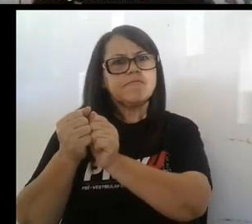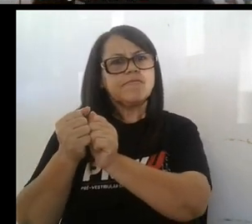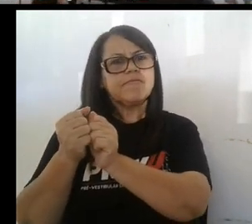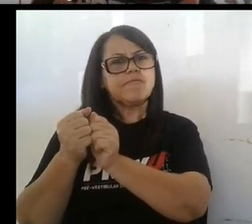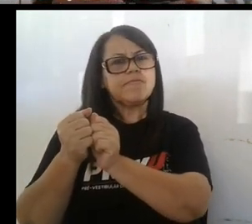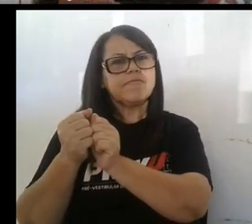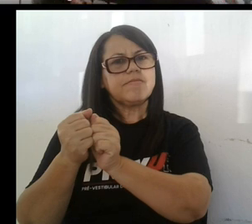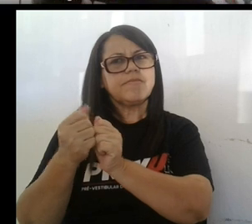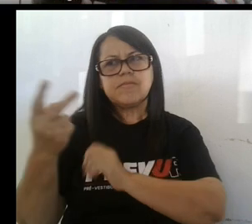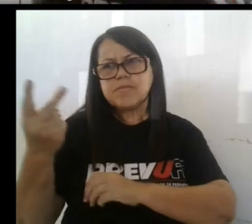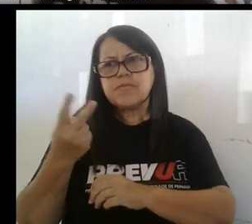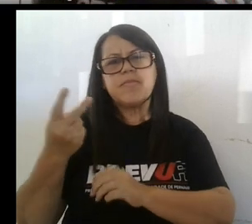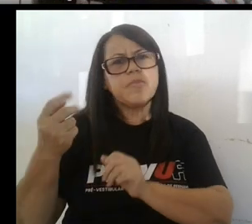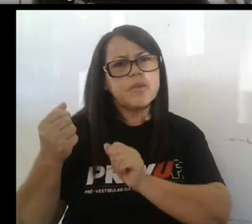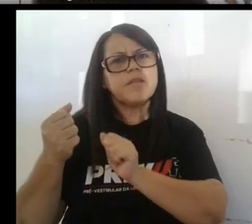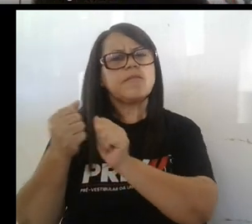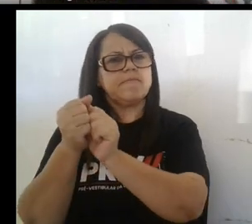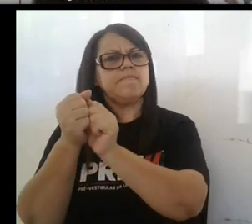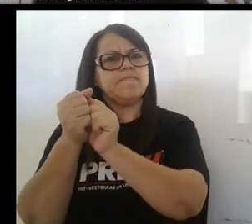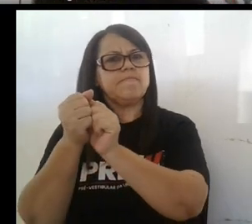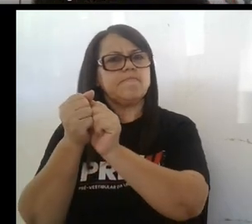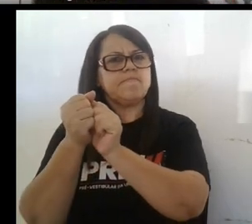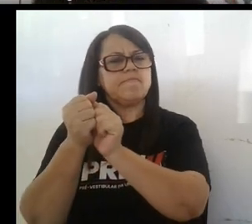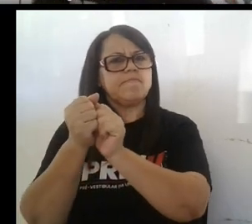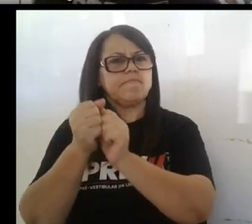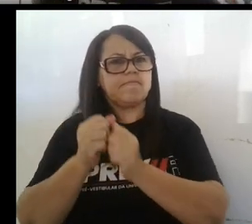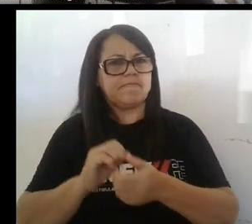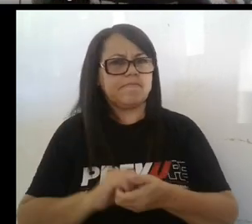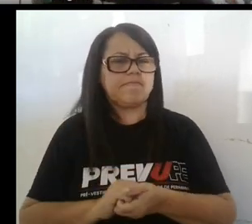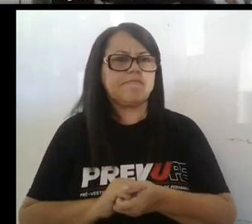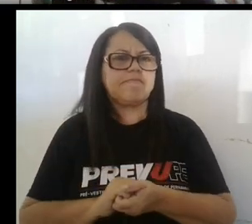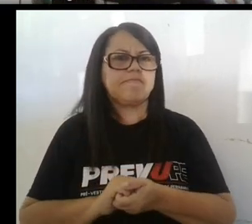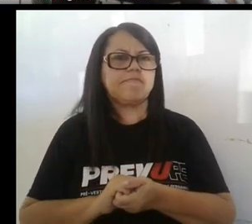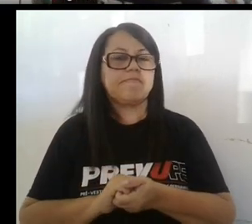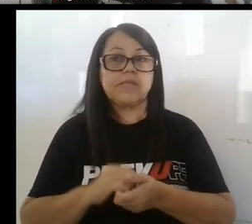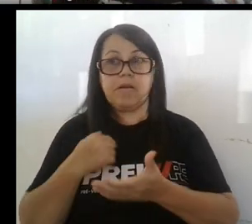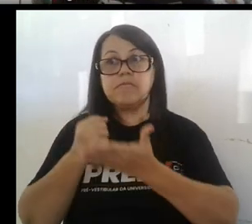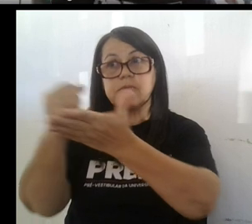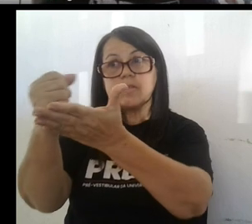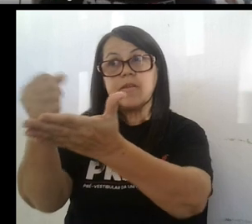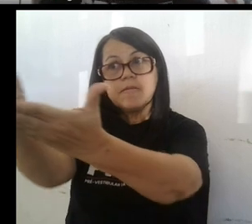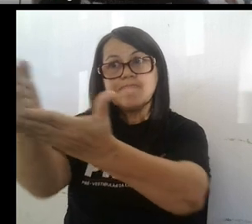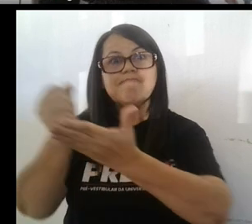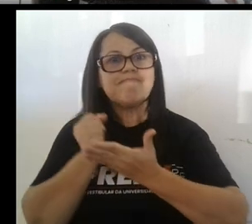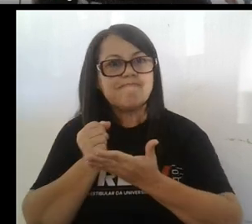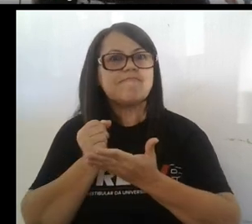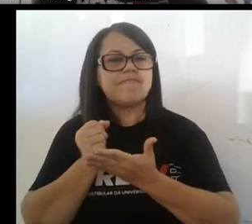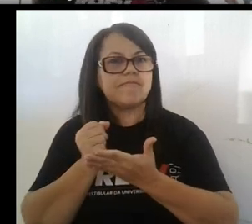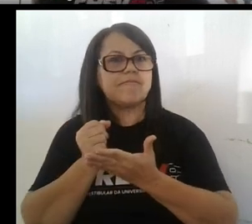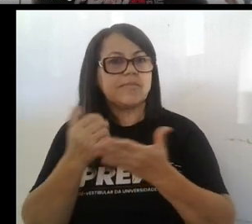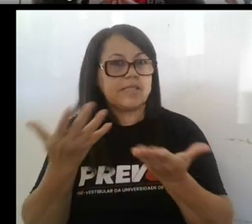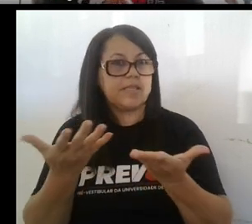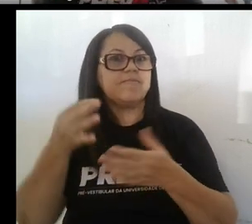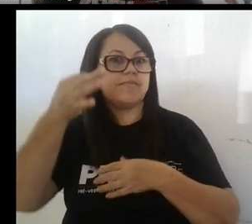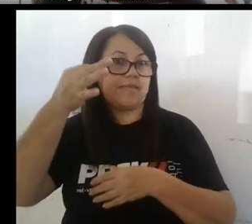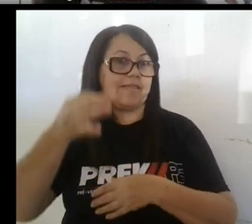Estamos colgados y colgadas de la mano. No me voy de aquí. Te ayudo y me ayudas. Entonces,